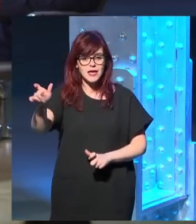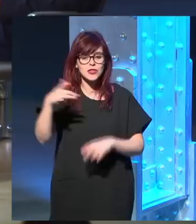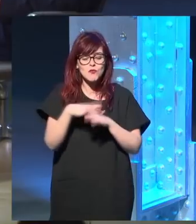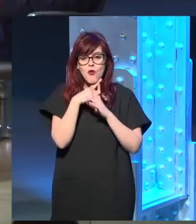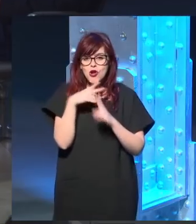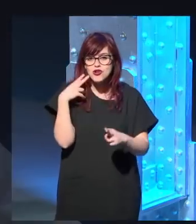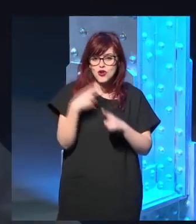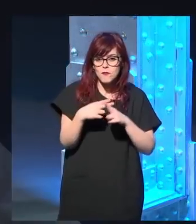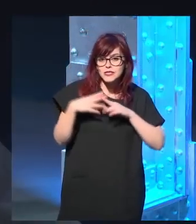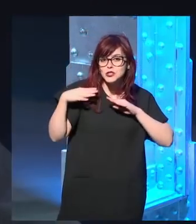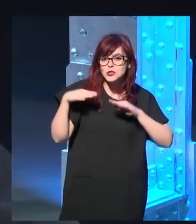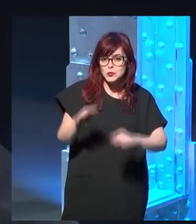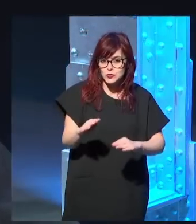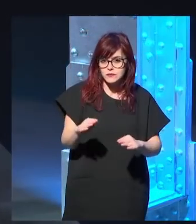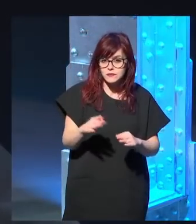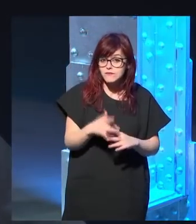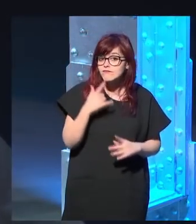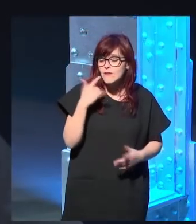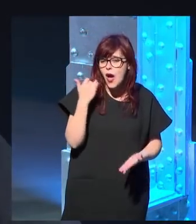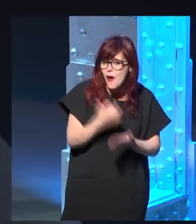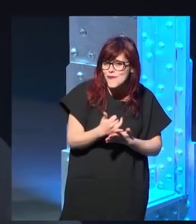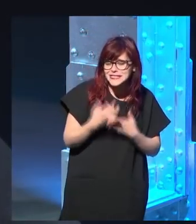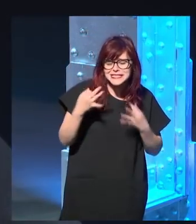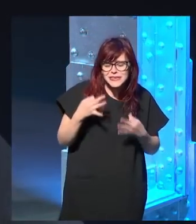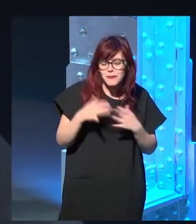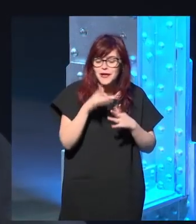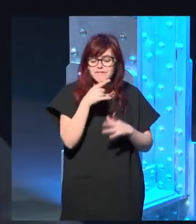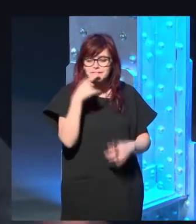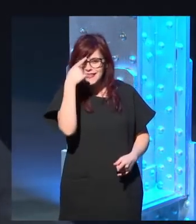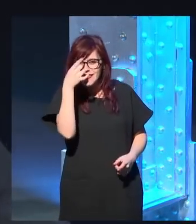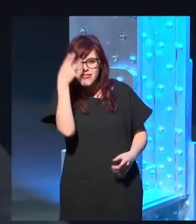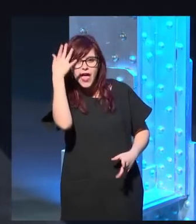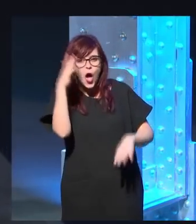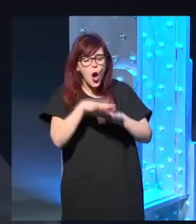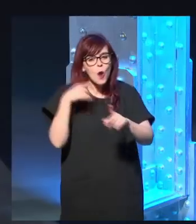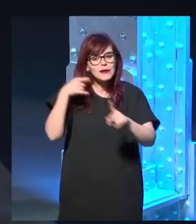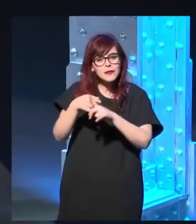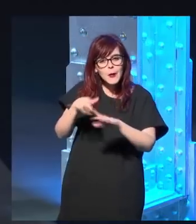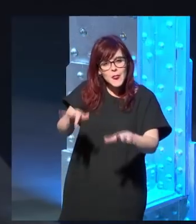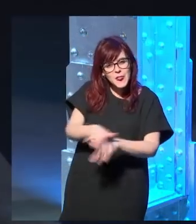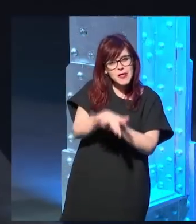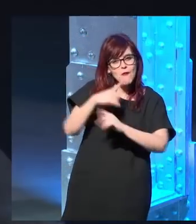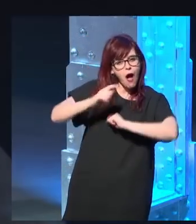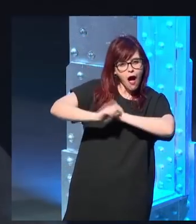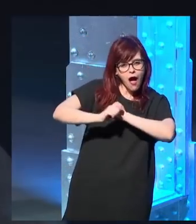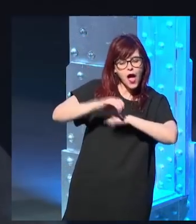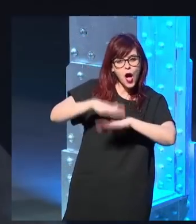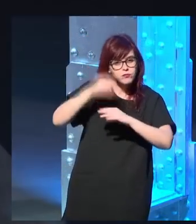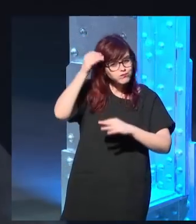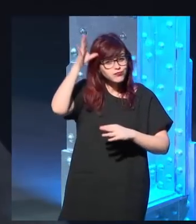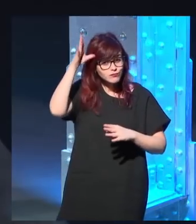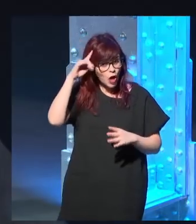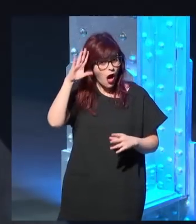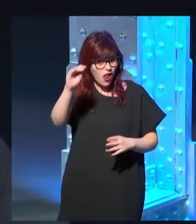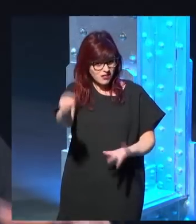pronunciar eso y se las arreglaba siempre era un ingenio por eso yo dije